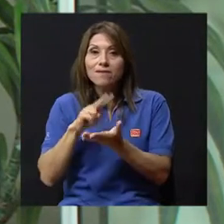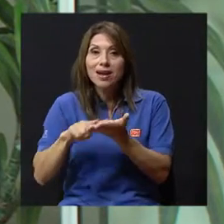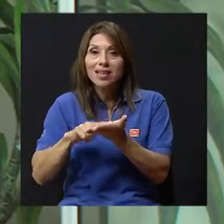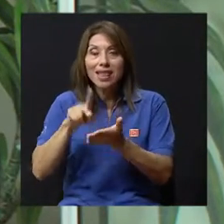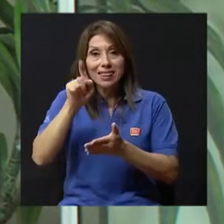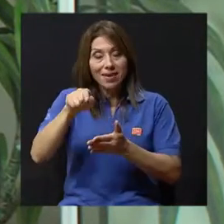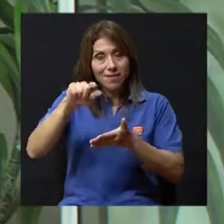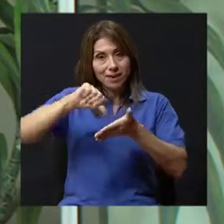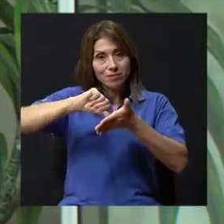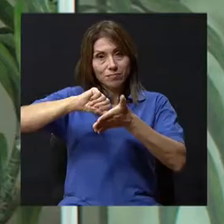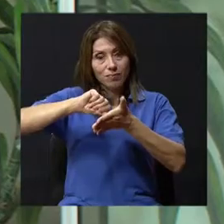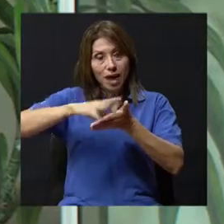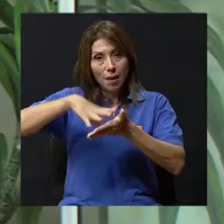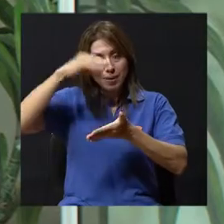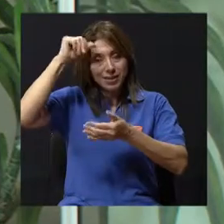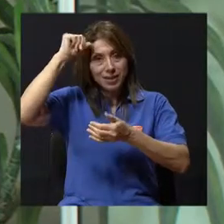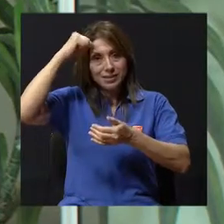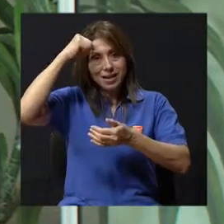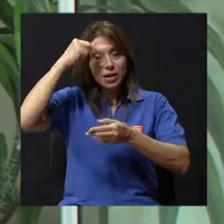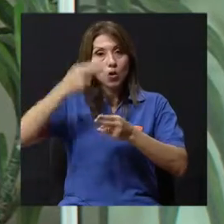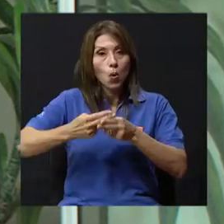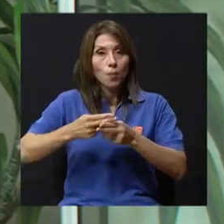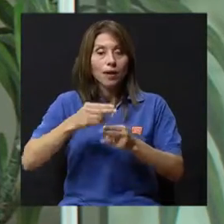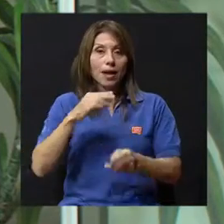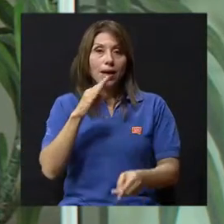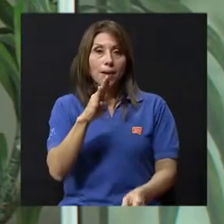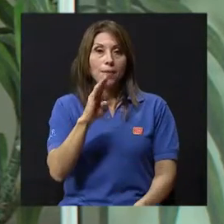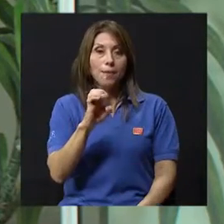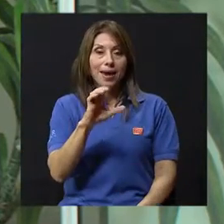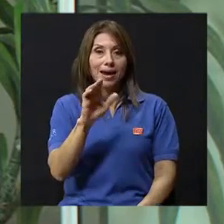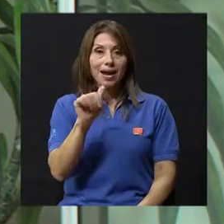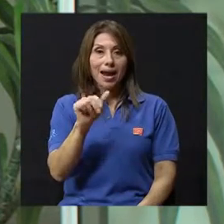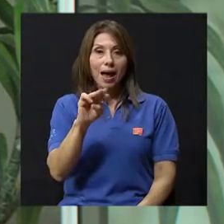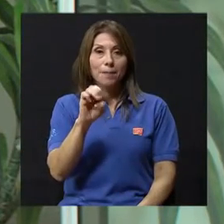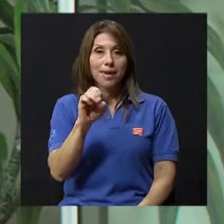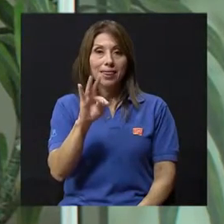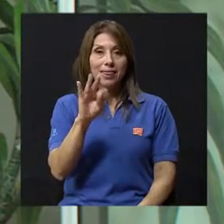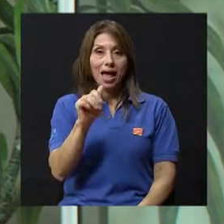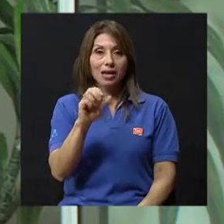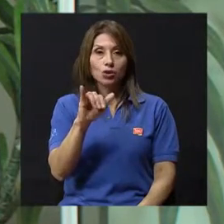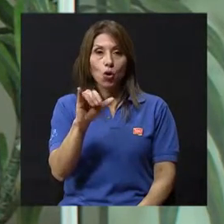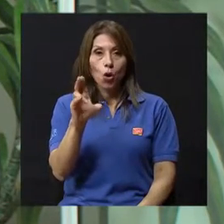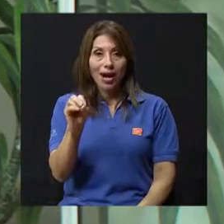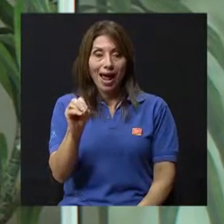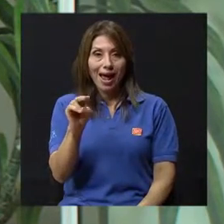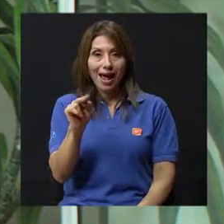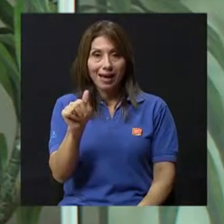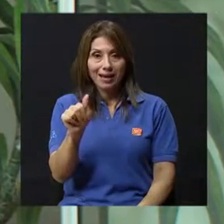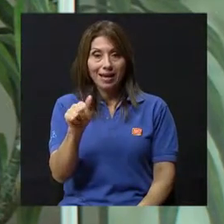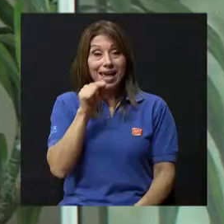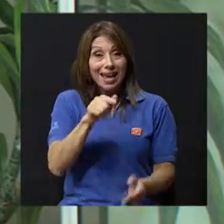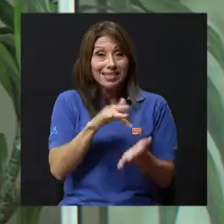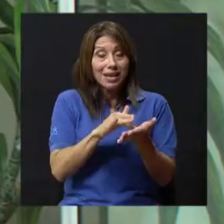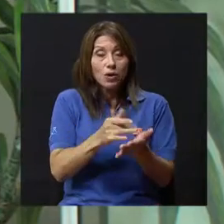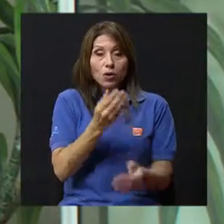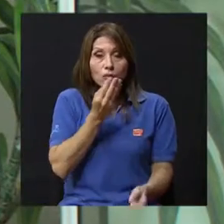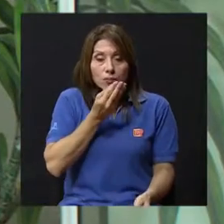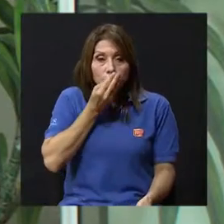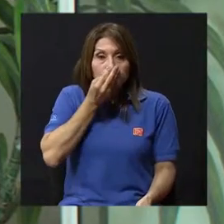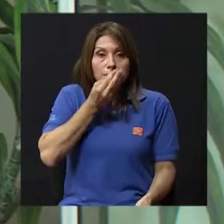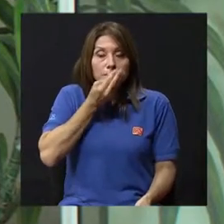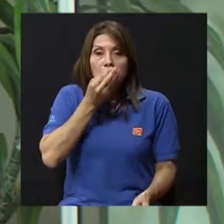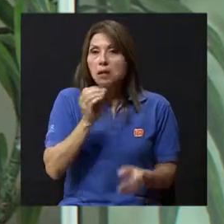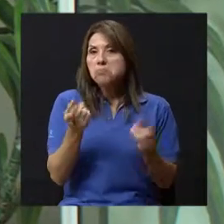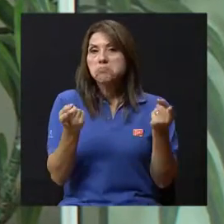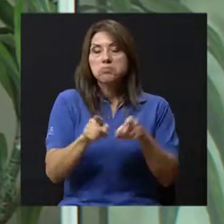nombre. Entonces, la beclometasona, que es un tratamiento inhalado, eso no le va a causar ningún problema a ningún paciente. Ni